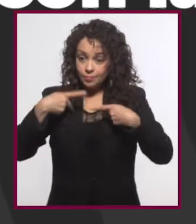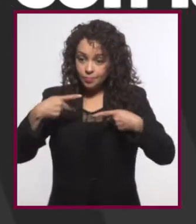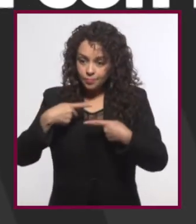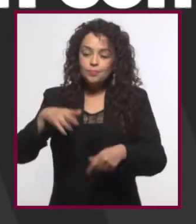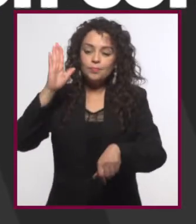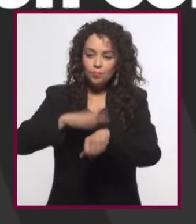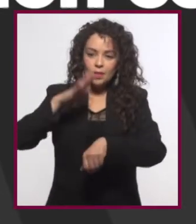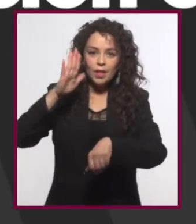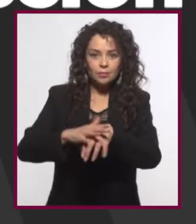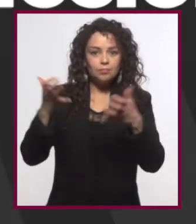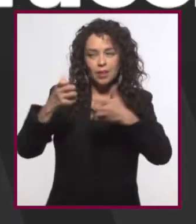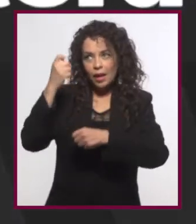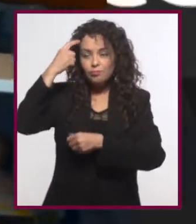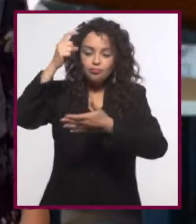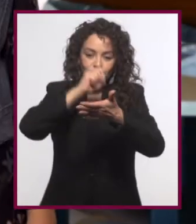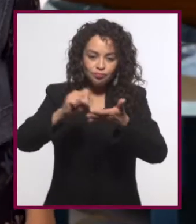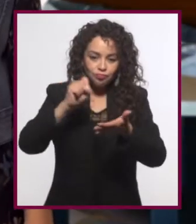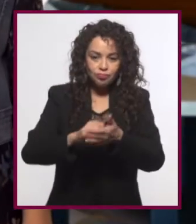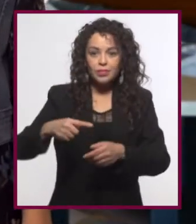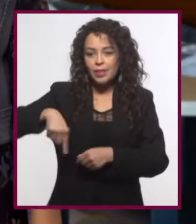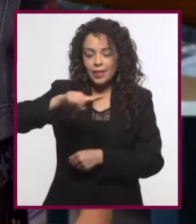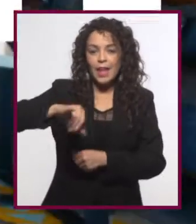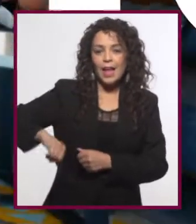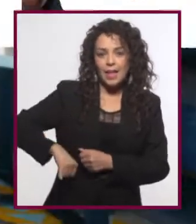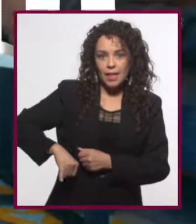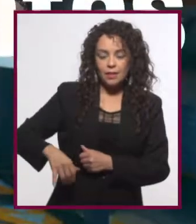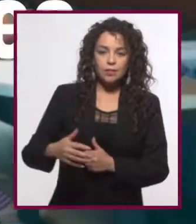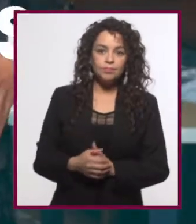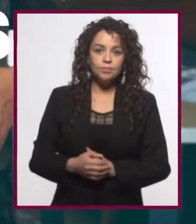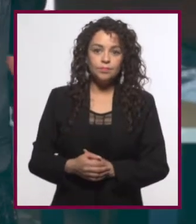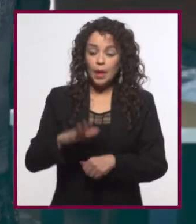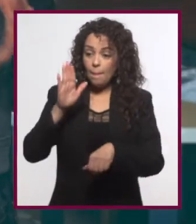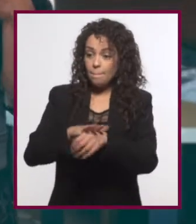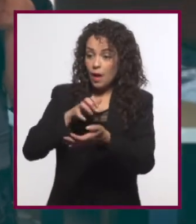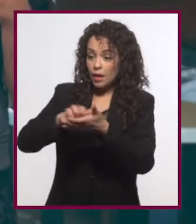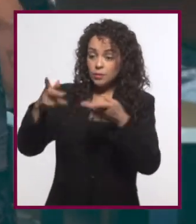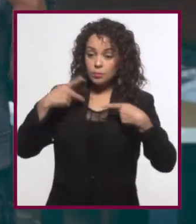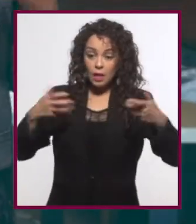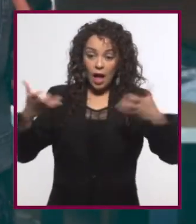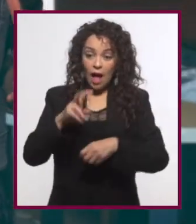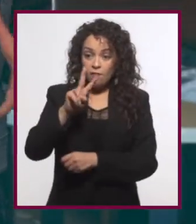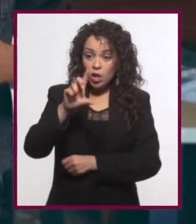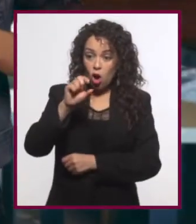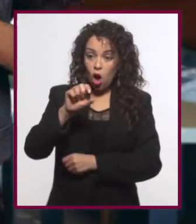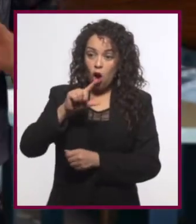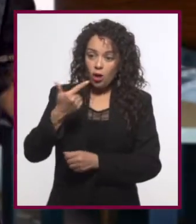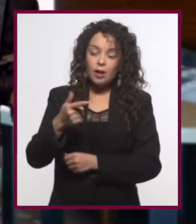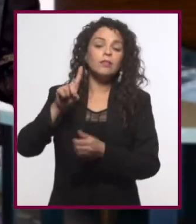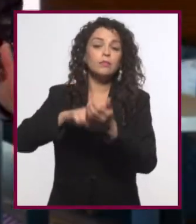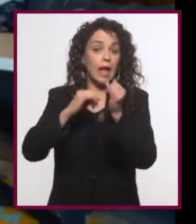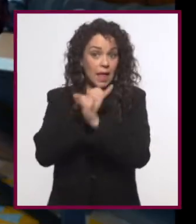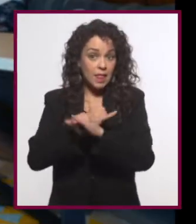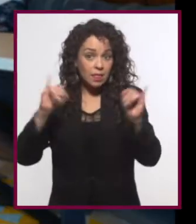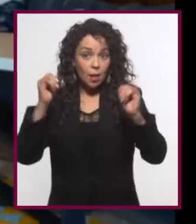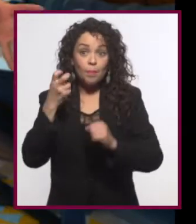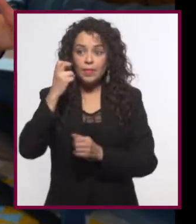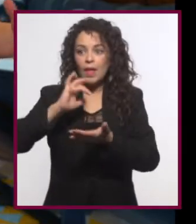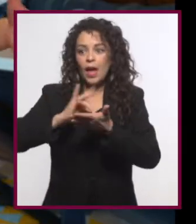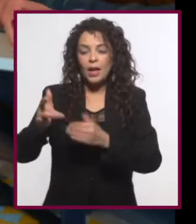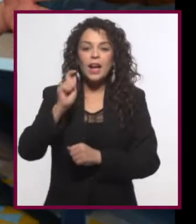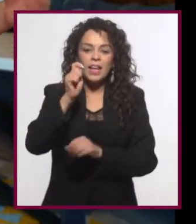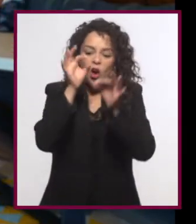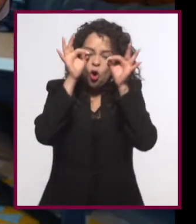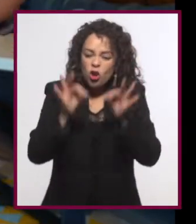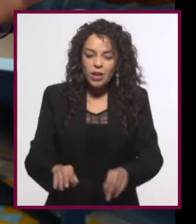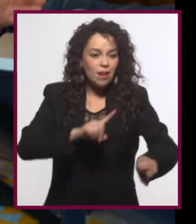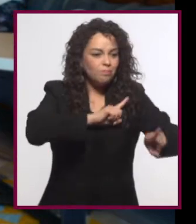creador a seguir escribiendo cosas que le interesan a su audiencia. Y el hecho de que la mayoría de los creadores de blogs sean independientes, hace que estos